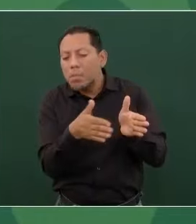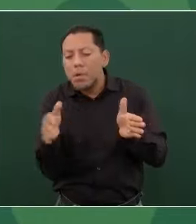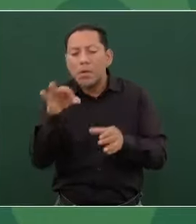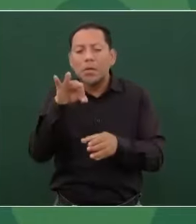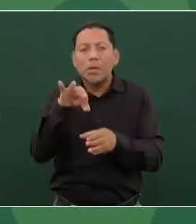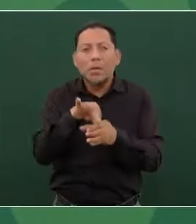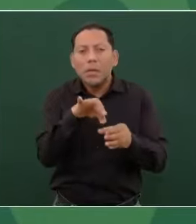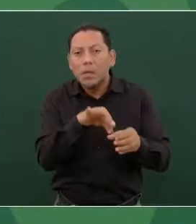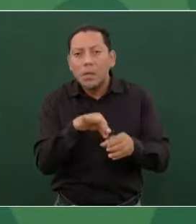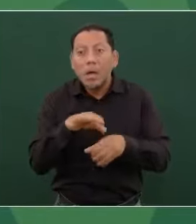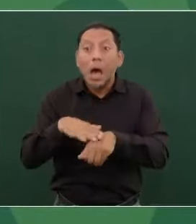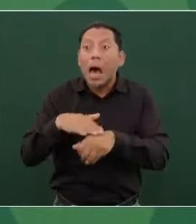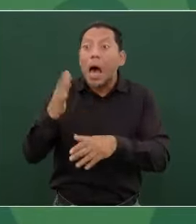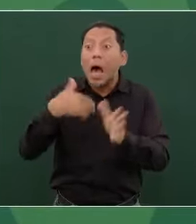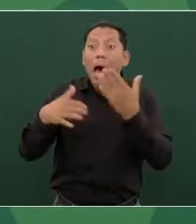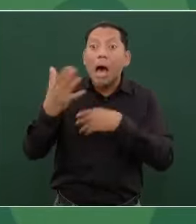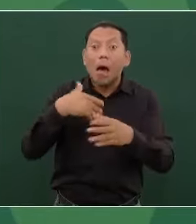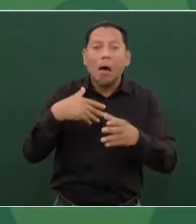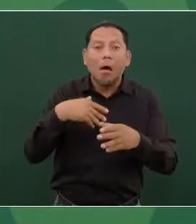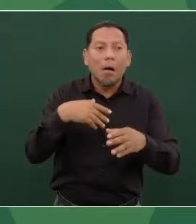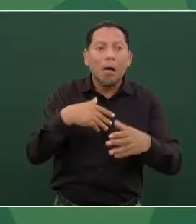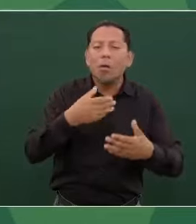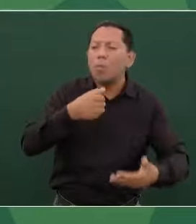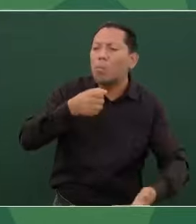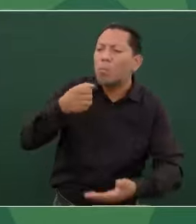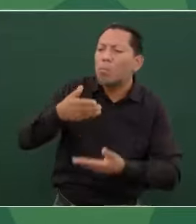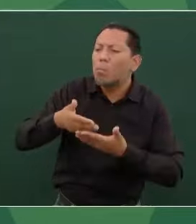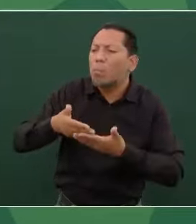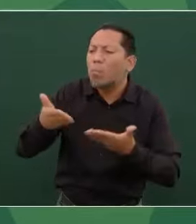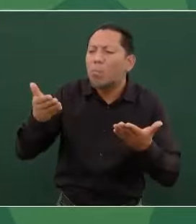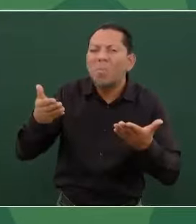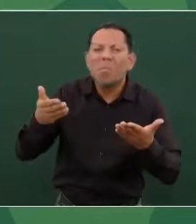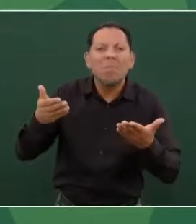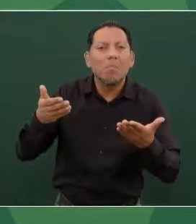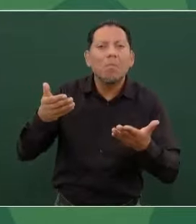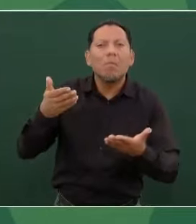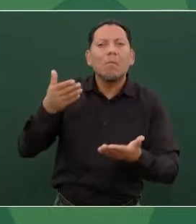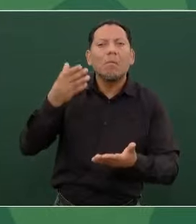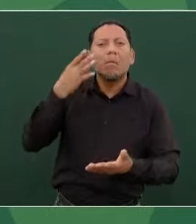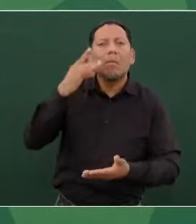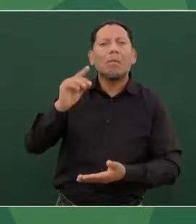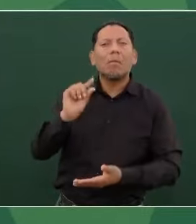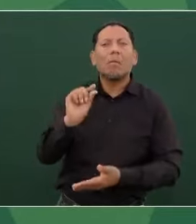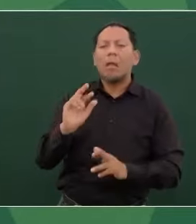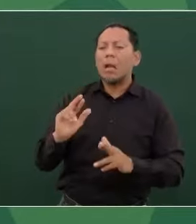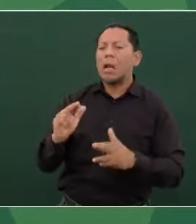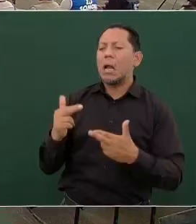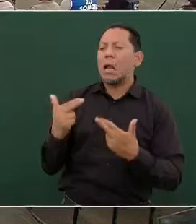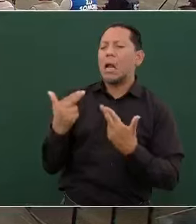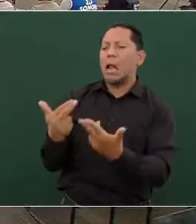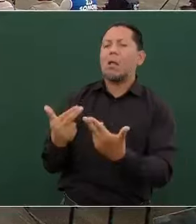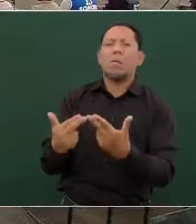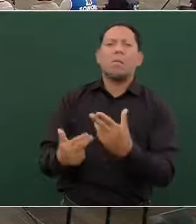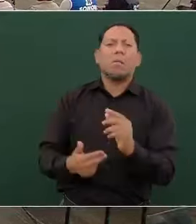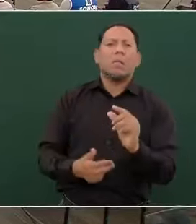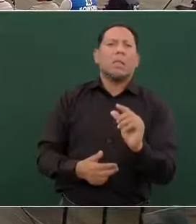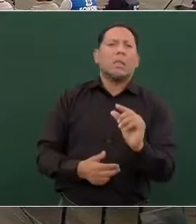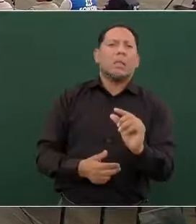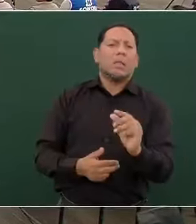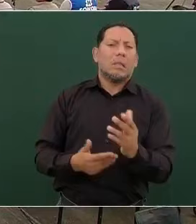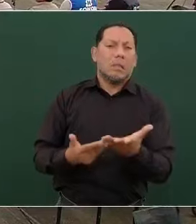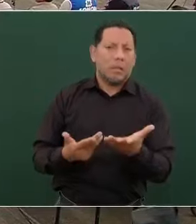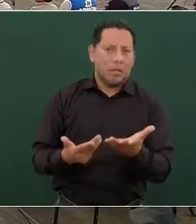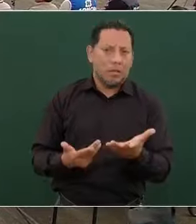volteaban a ver al pueblo para entregarles migajas, dádivas, era cuando